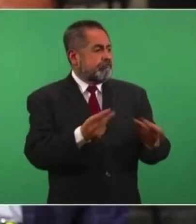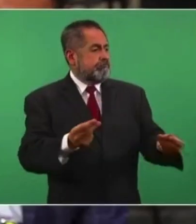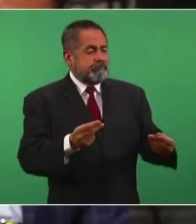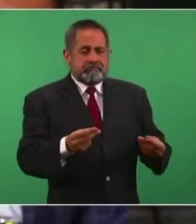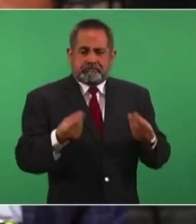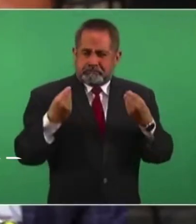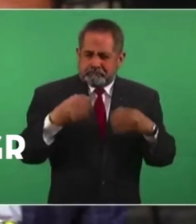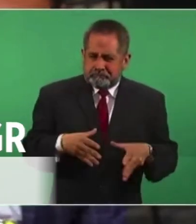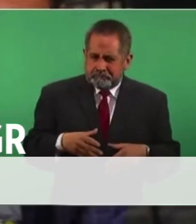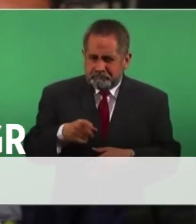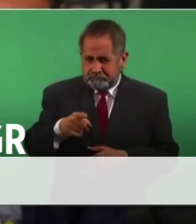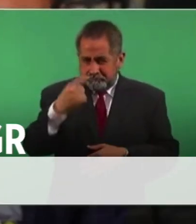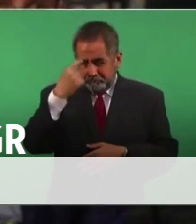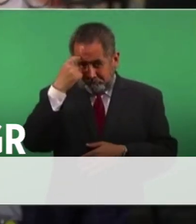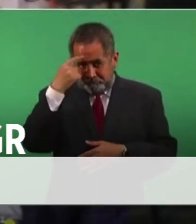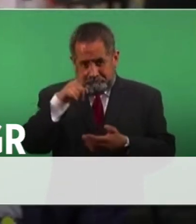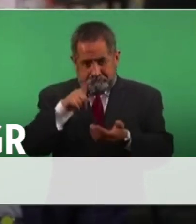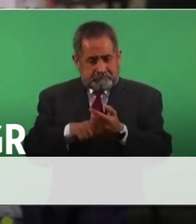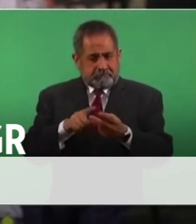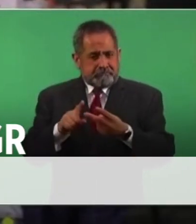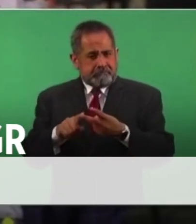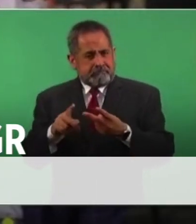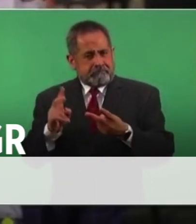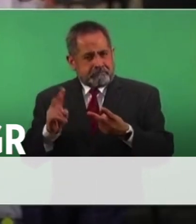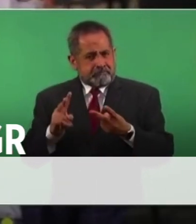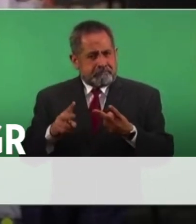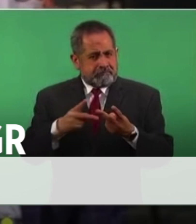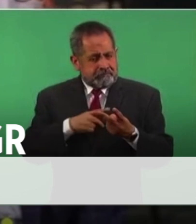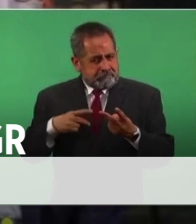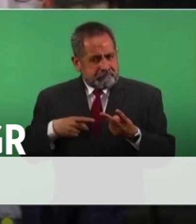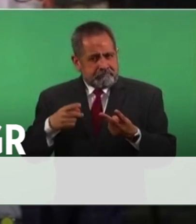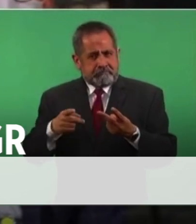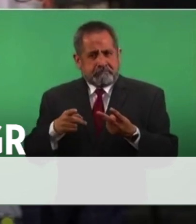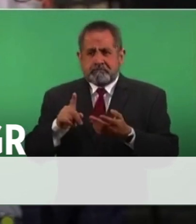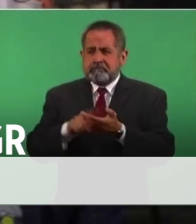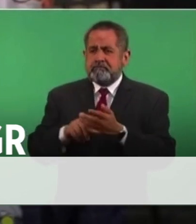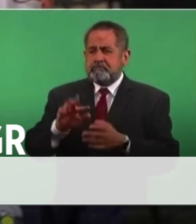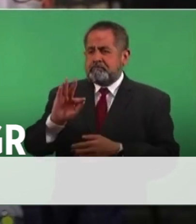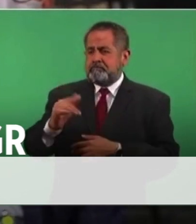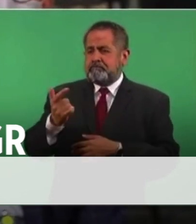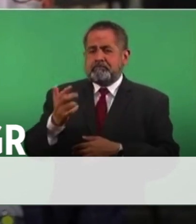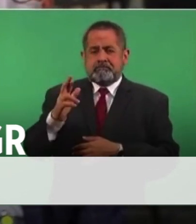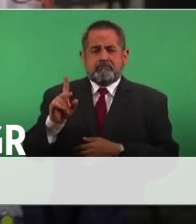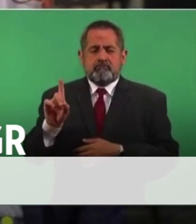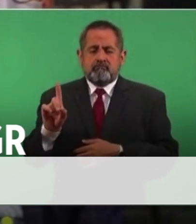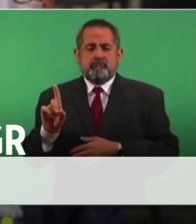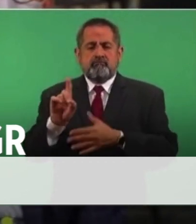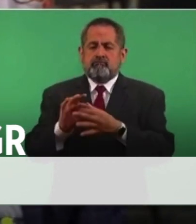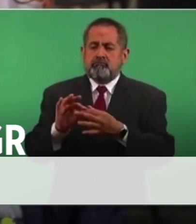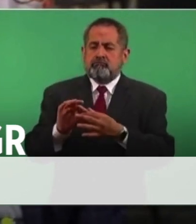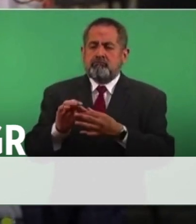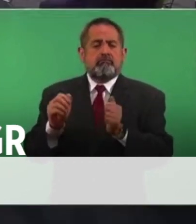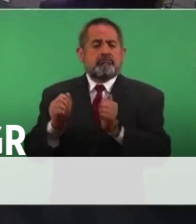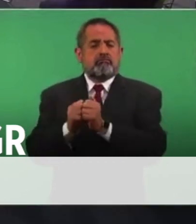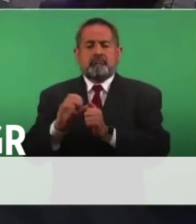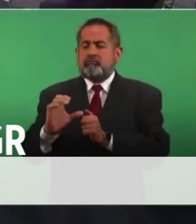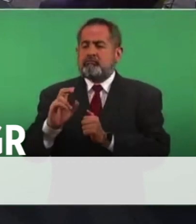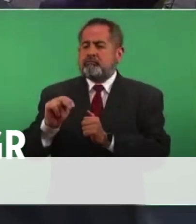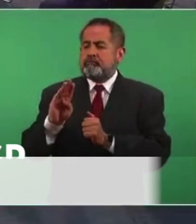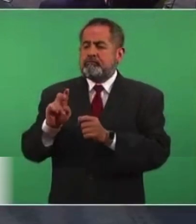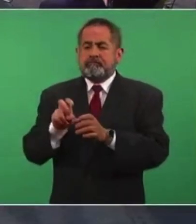¿Consideraría precisamente que se deban de escuchar estas voces y si en efecto debería salir la Fiscalía General de la República de esta Comisión Nacional de Busca?